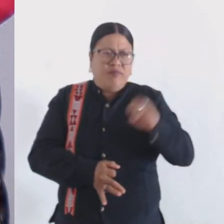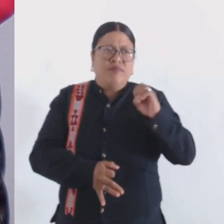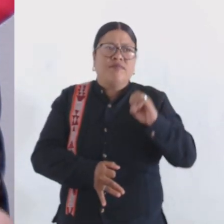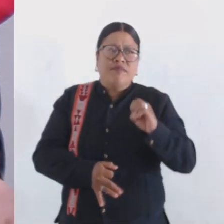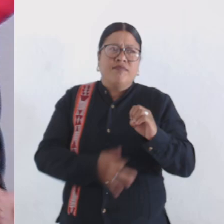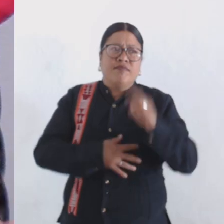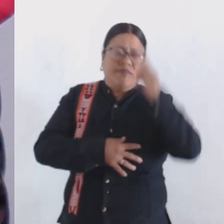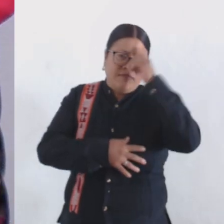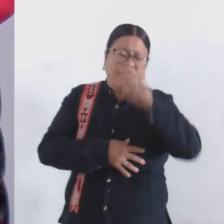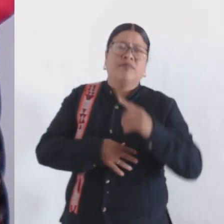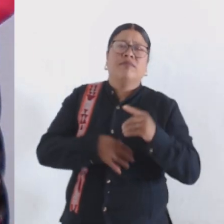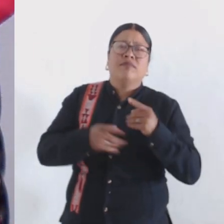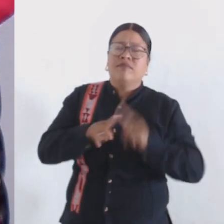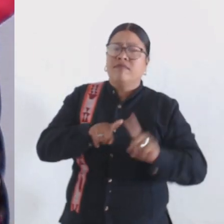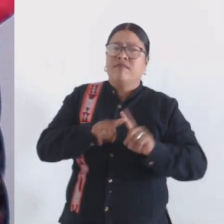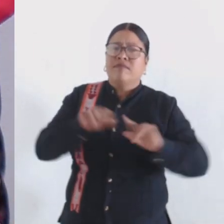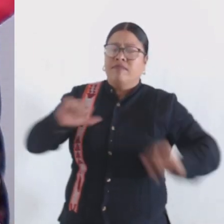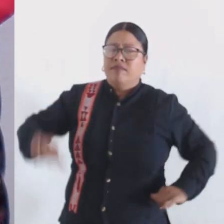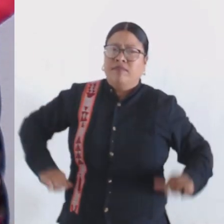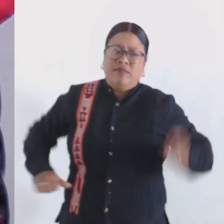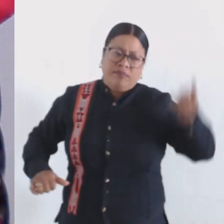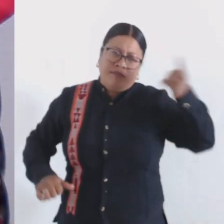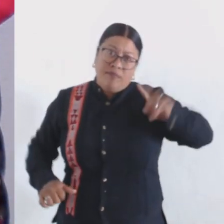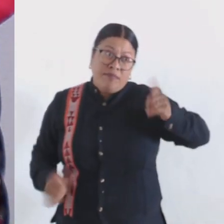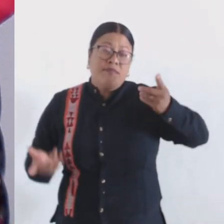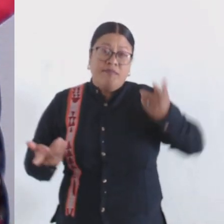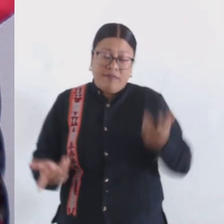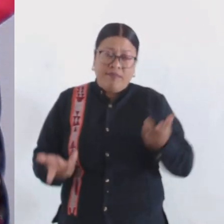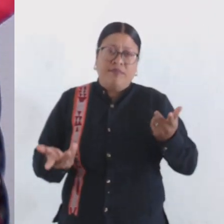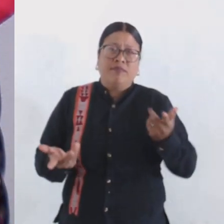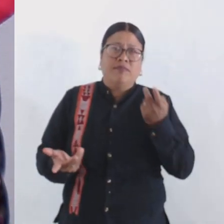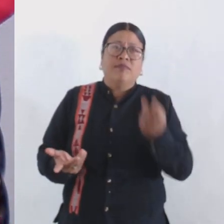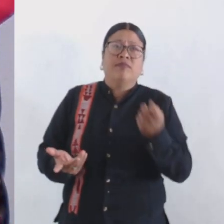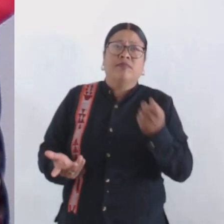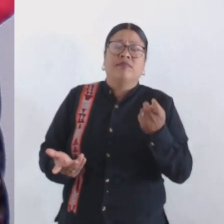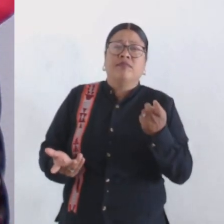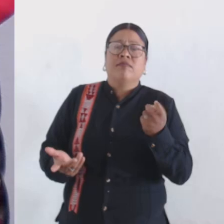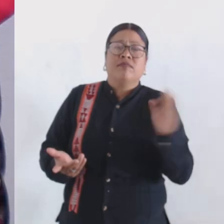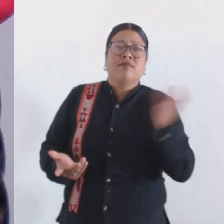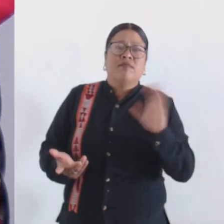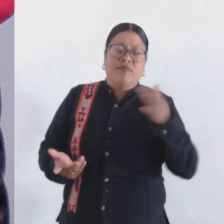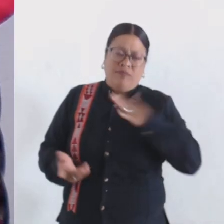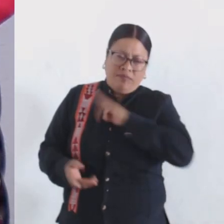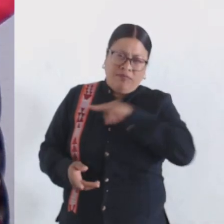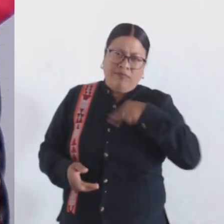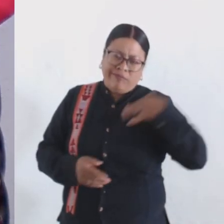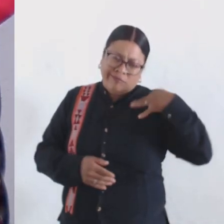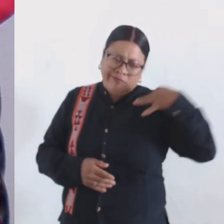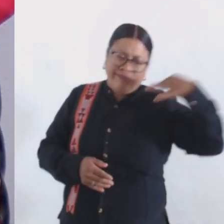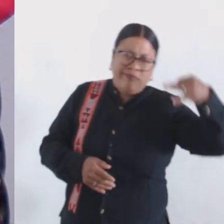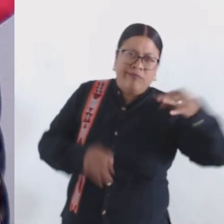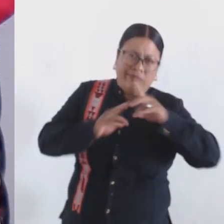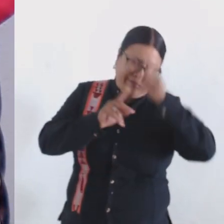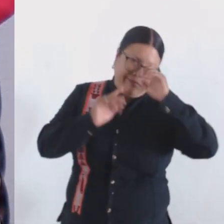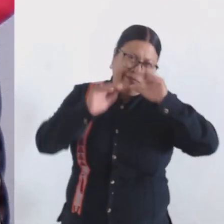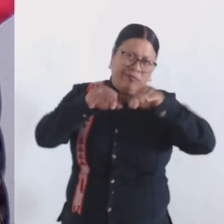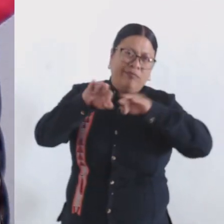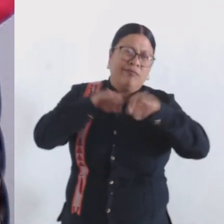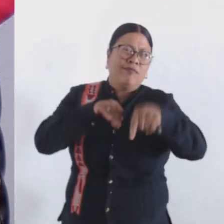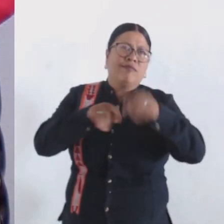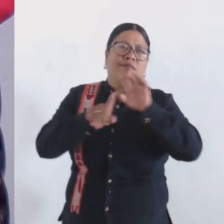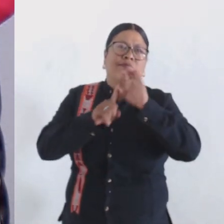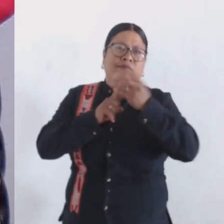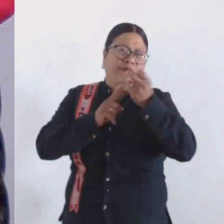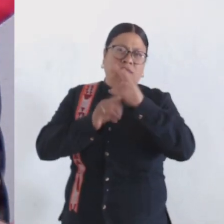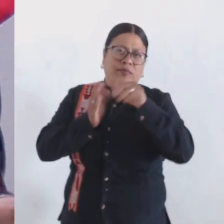de llevar a cabo las tareas que nos han sido encomendadas desde el momento en que fuimos electos y asignados a esta comisión.